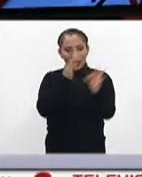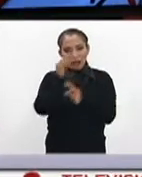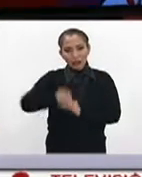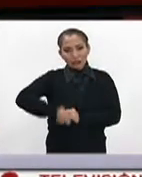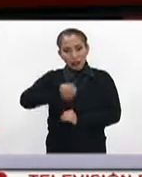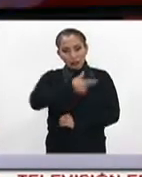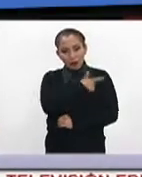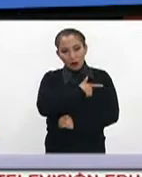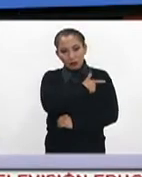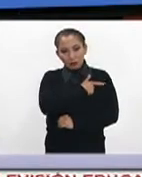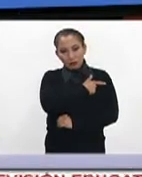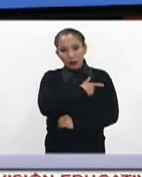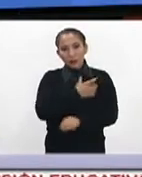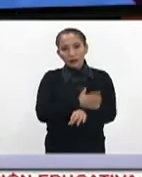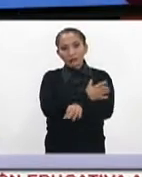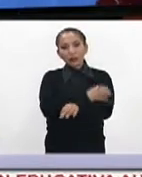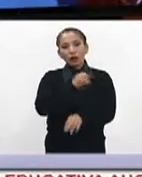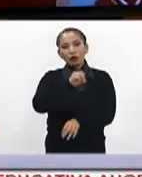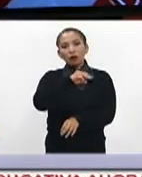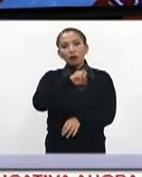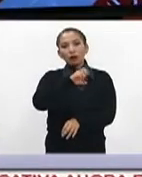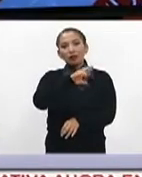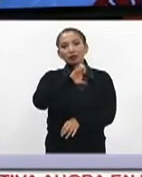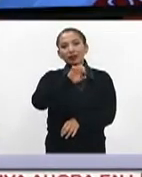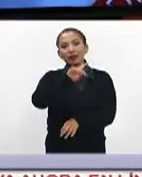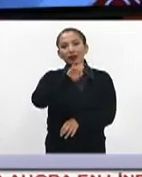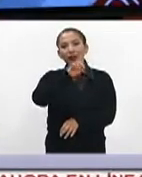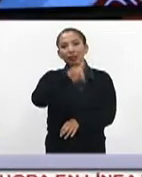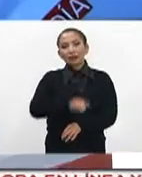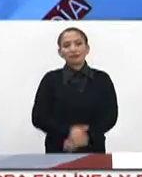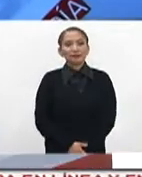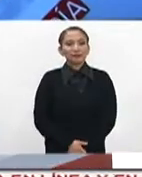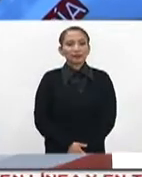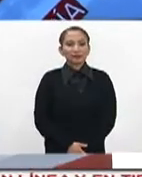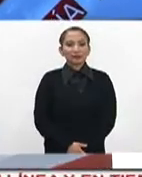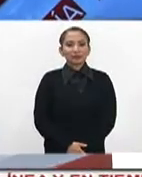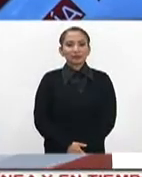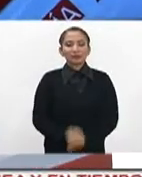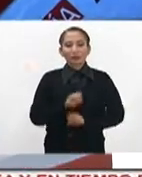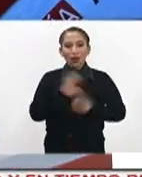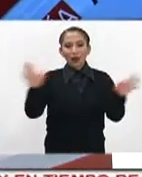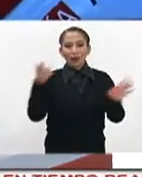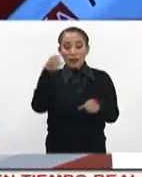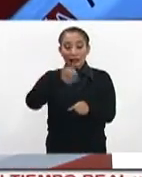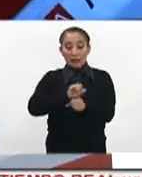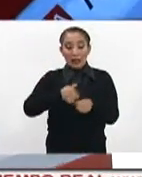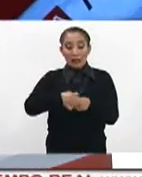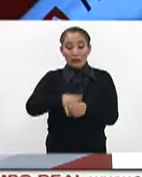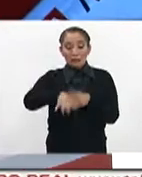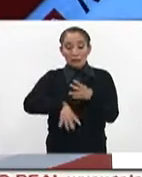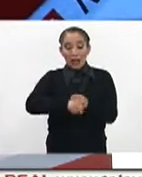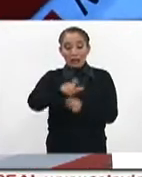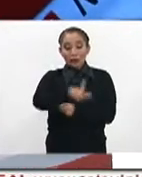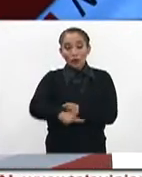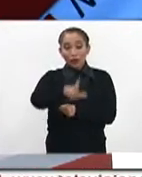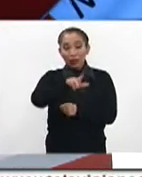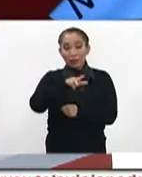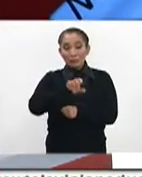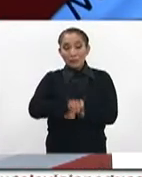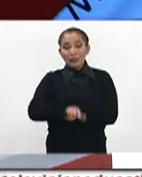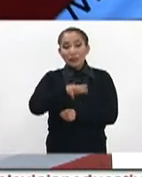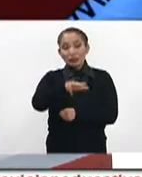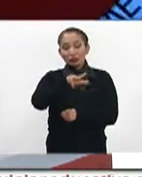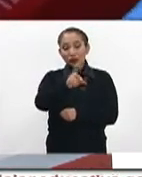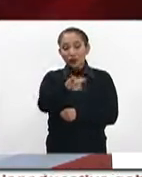Saludo con gusto, como cada mañana, a mi compañero Omar Cepeda. Omar. Así es, Pati, una semana más. Es el lunes 18 de